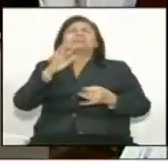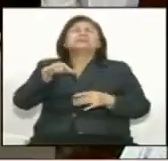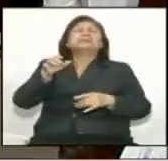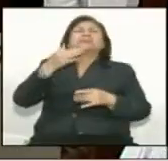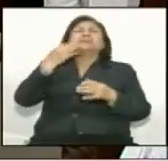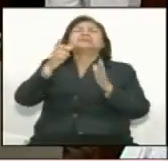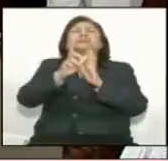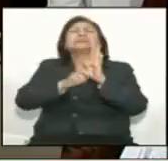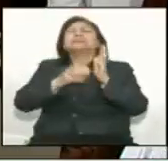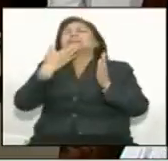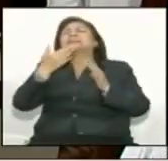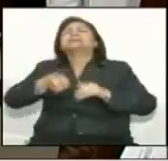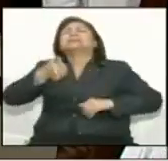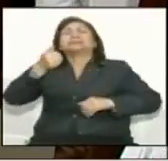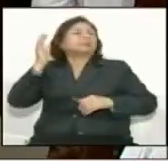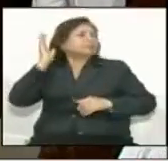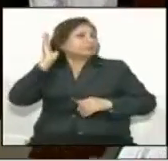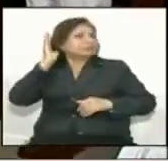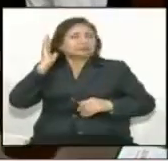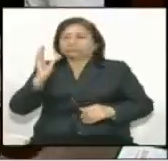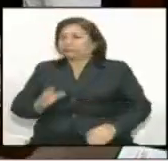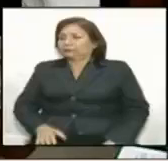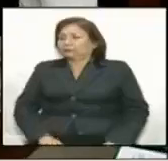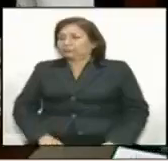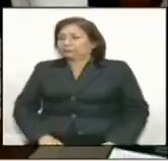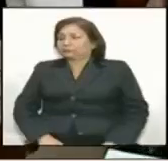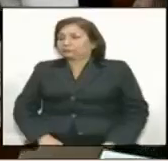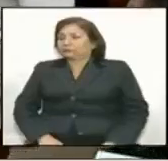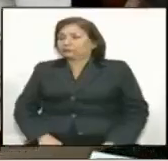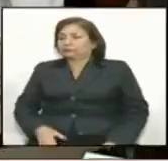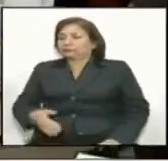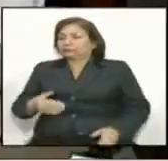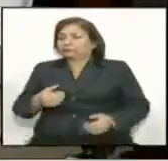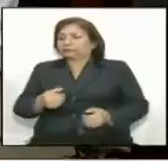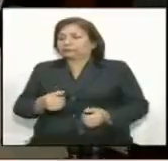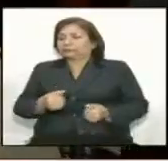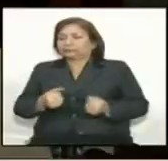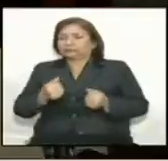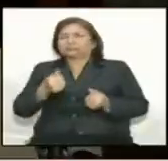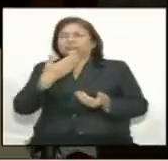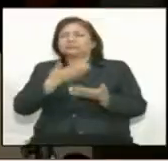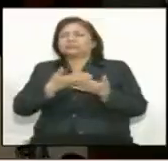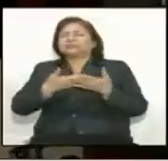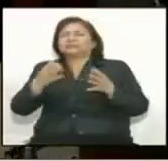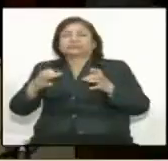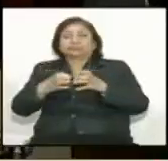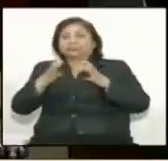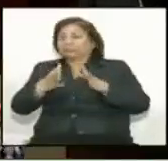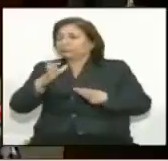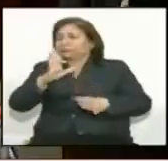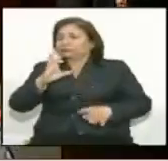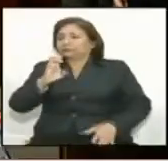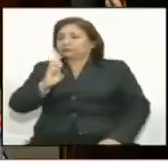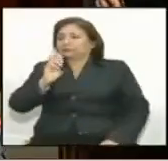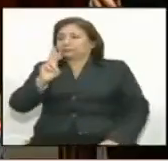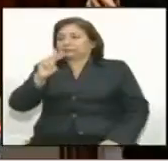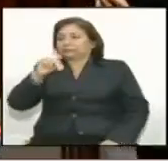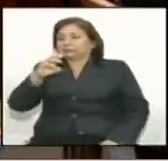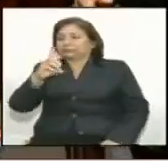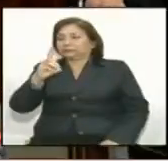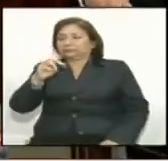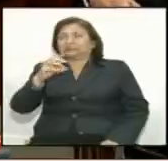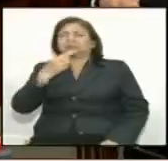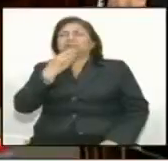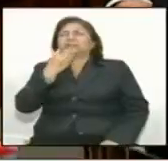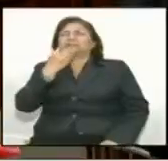hemos visto lo que pasa cuando un gobierno ilegítimo toma el control. Le pasó al colega Merino con ese gabinete ilegítimo que la